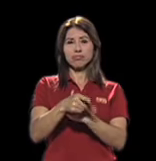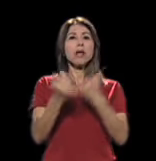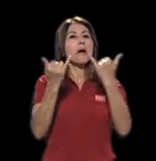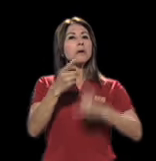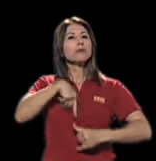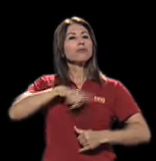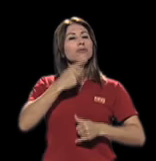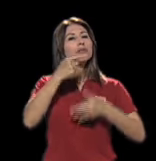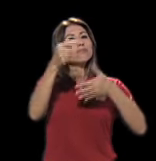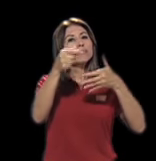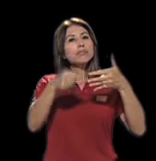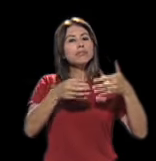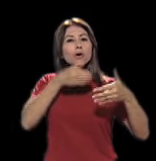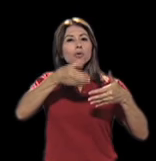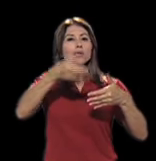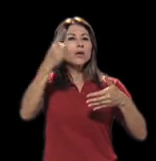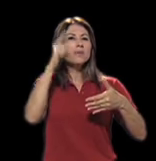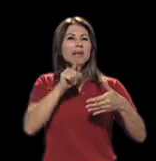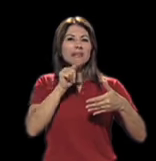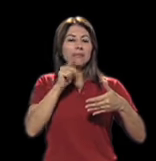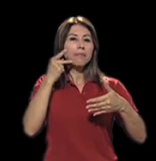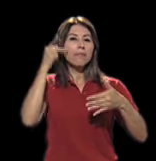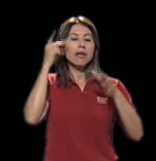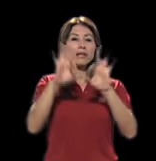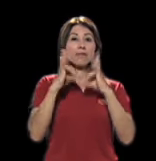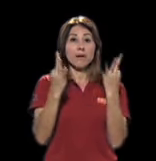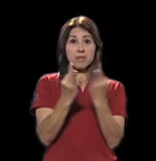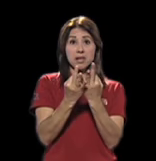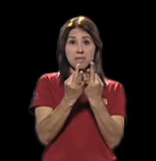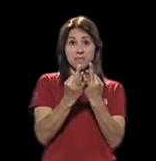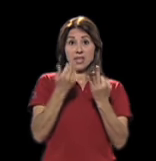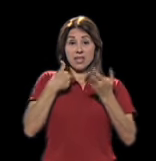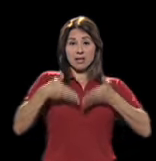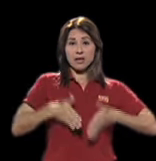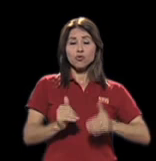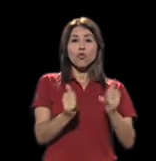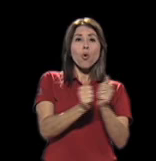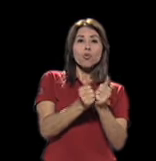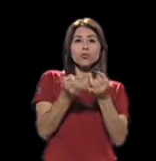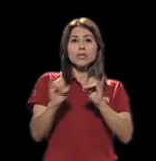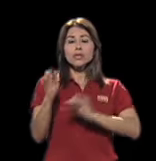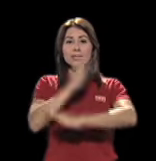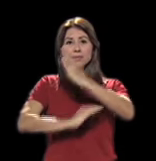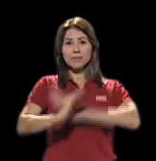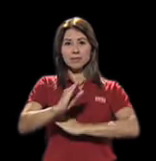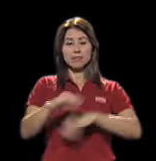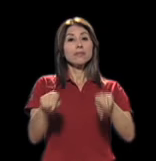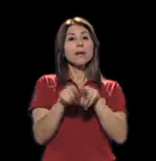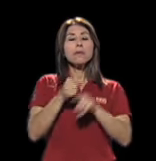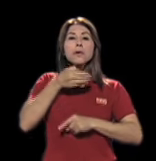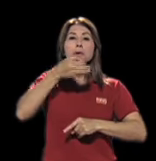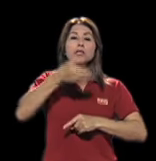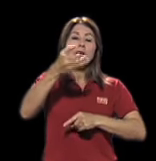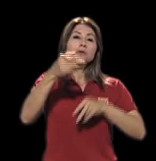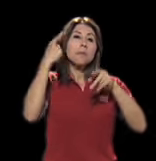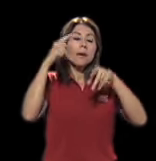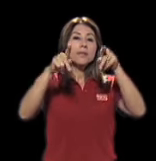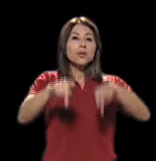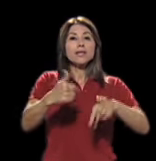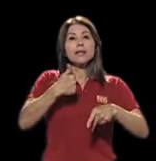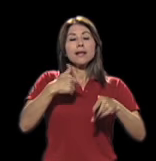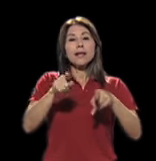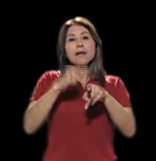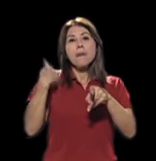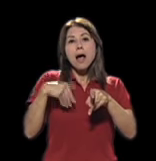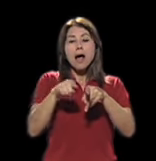Vamos a darle consejos tanto a los padres de familia que tienen hijos con y sin discapacidad como a aquellas personas que tienen un hermano o una